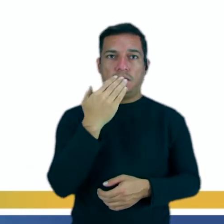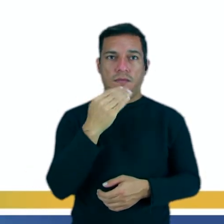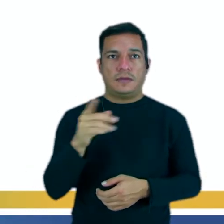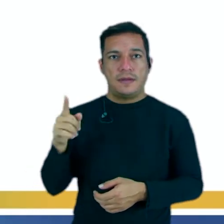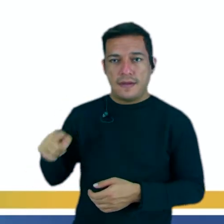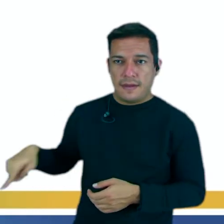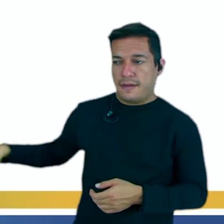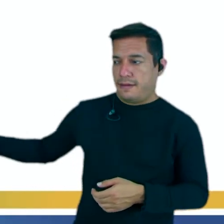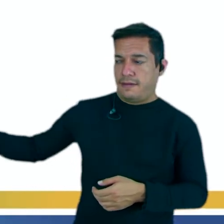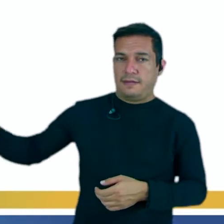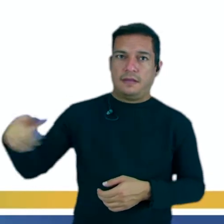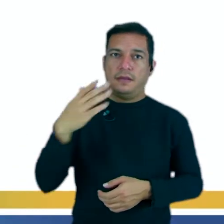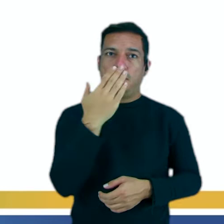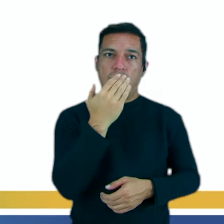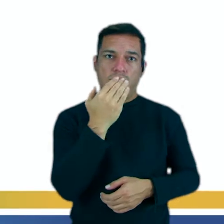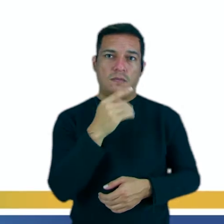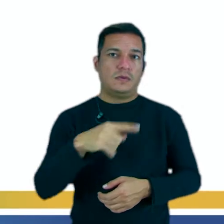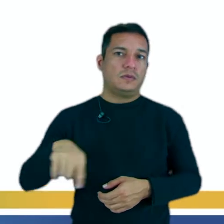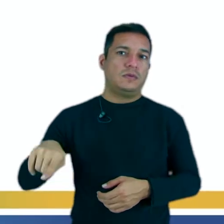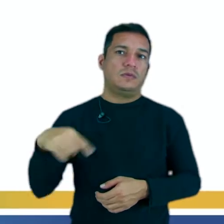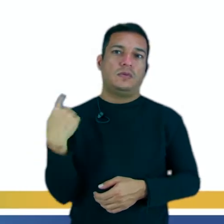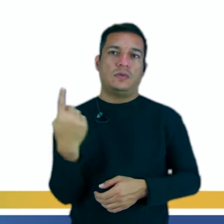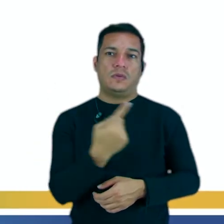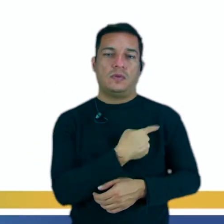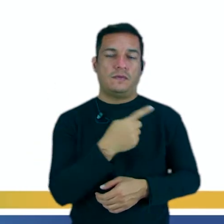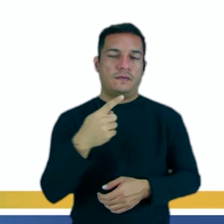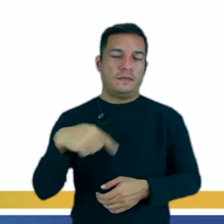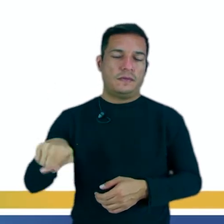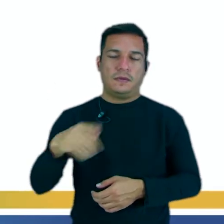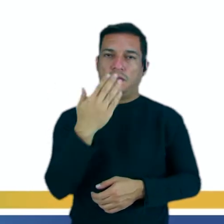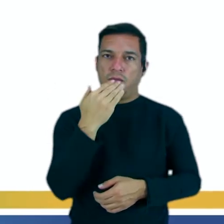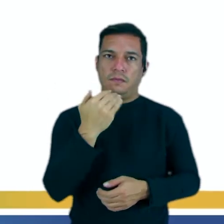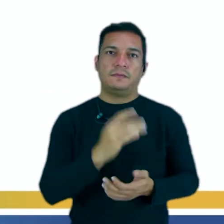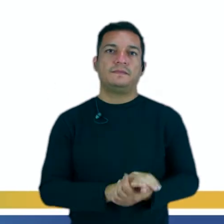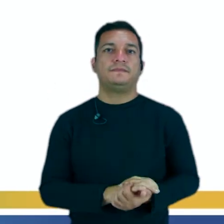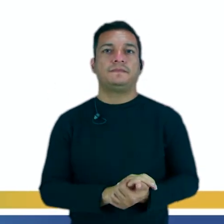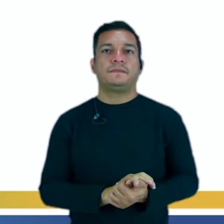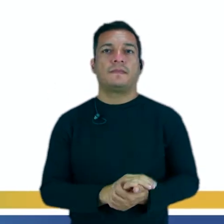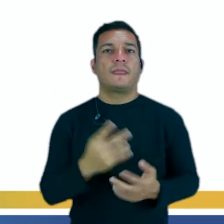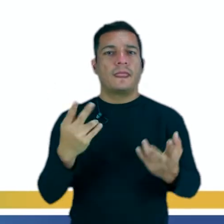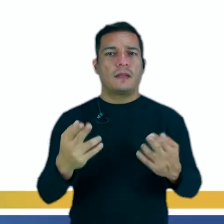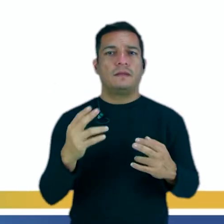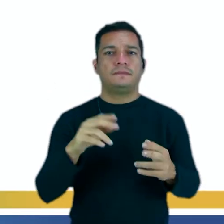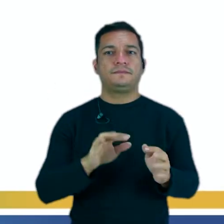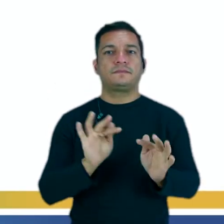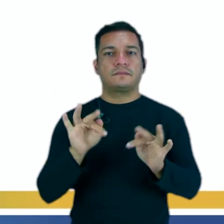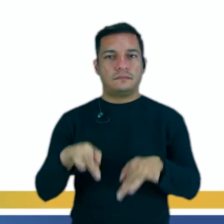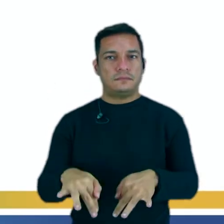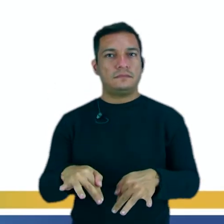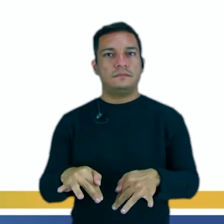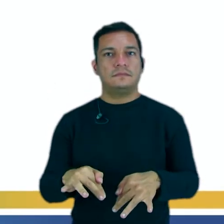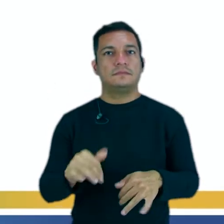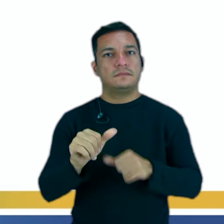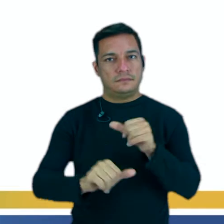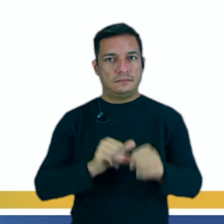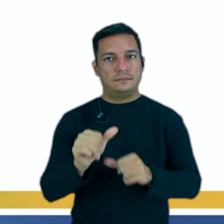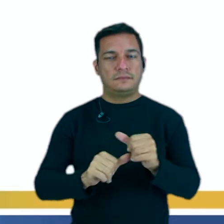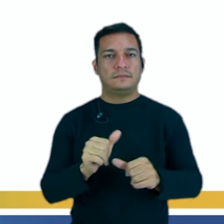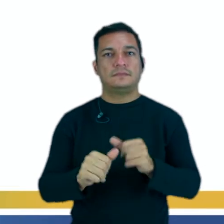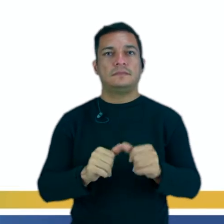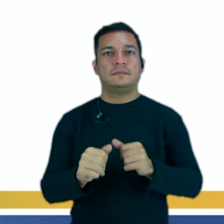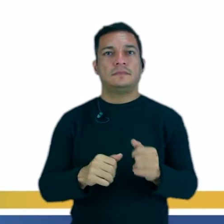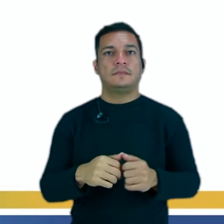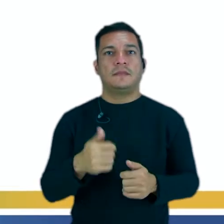Coméis, y ellos, ellas y ustedes comen. Igual, solamente el infinitivo sufre modificaciones. La